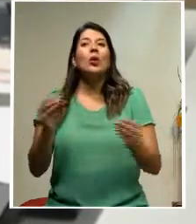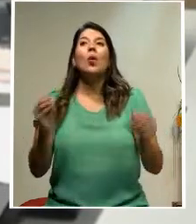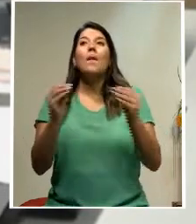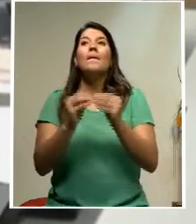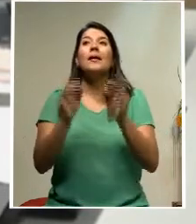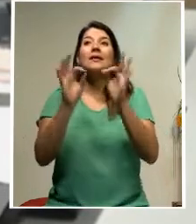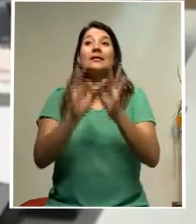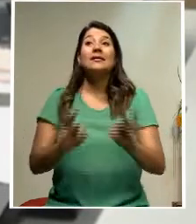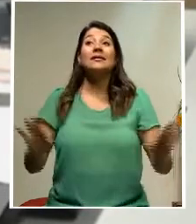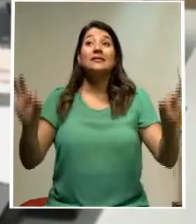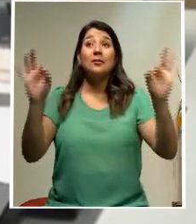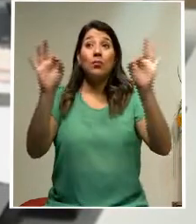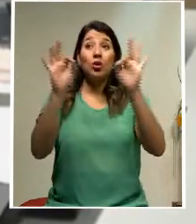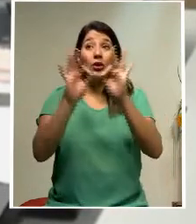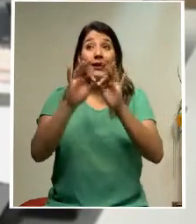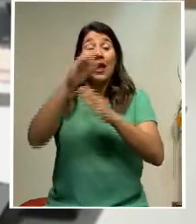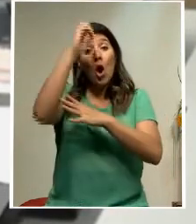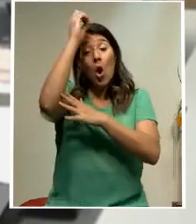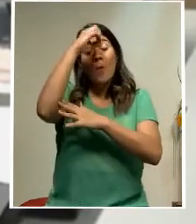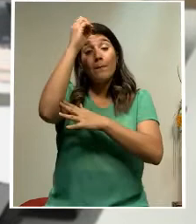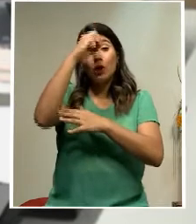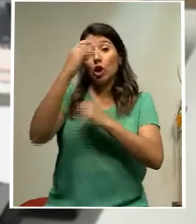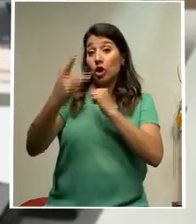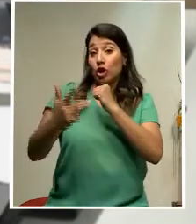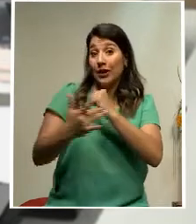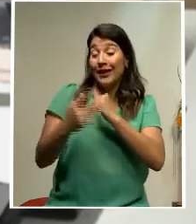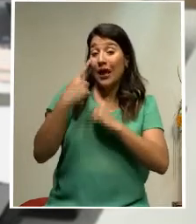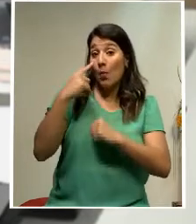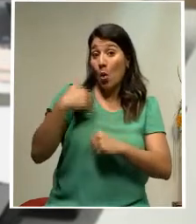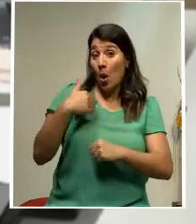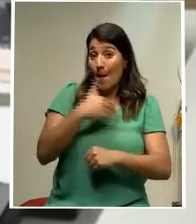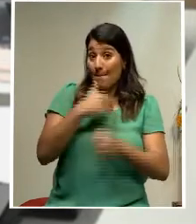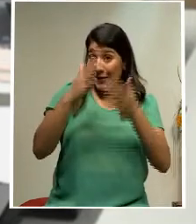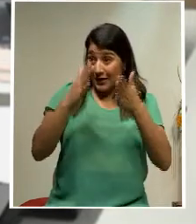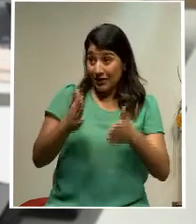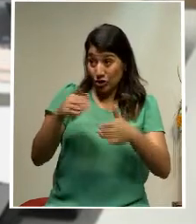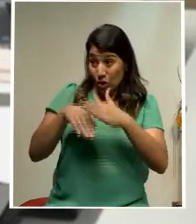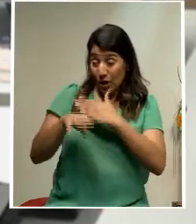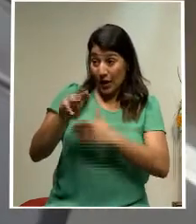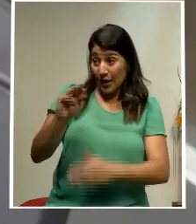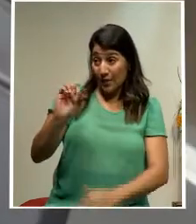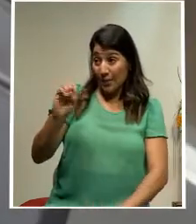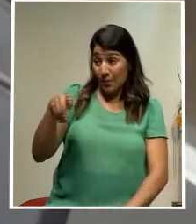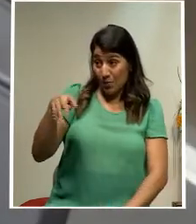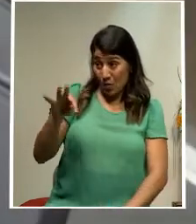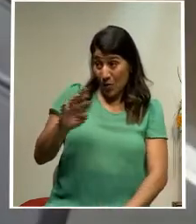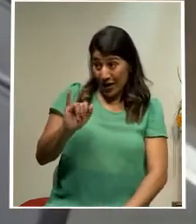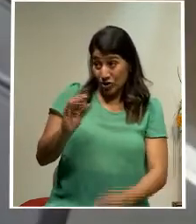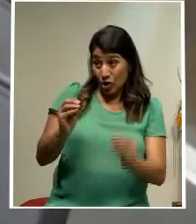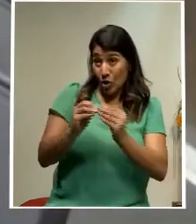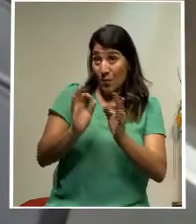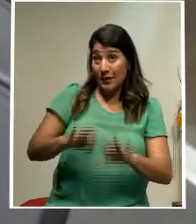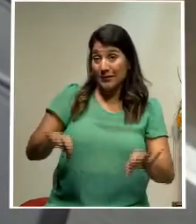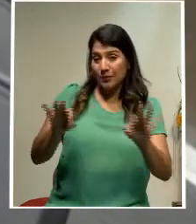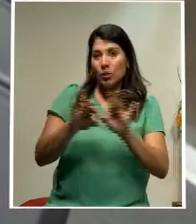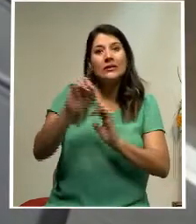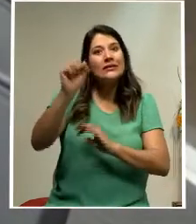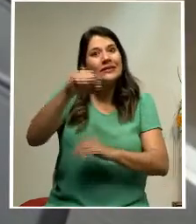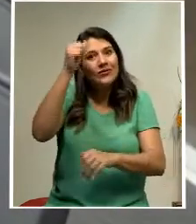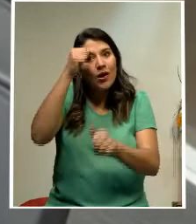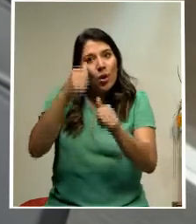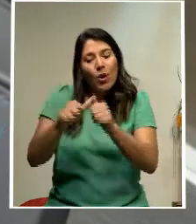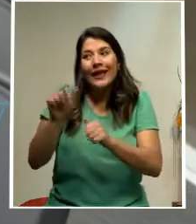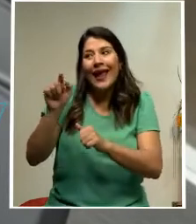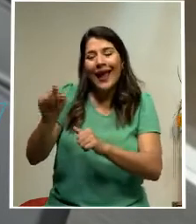del ministro del MOVE. Correcto, porque recuerde que él es el jerarca correspondiente técnico